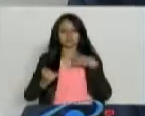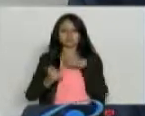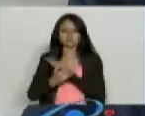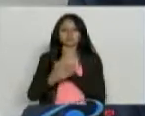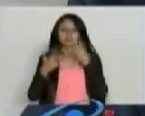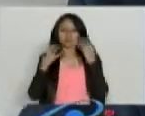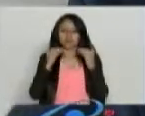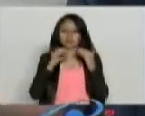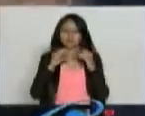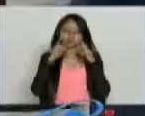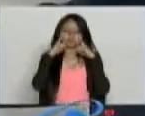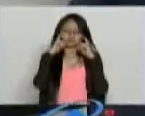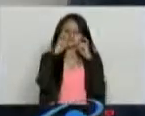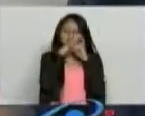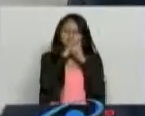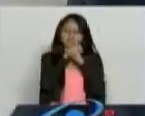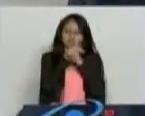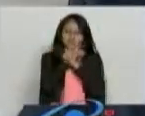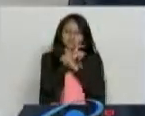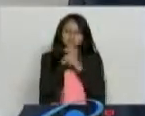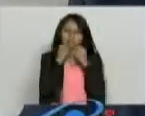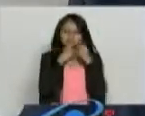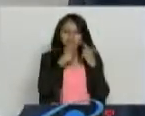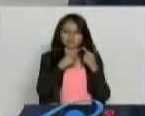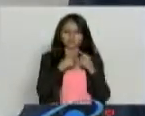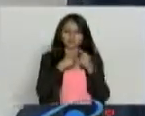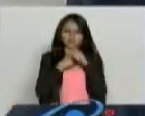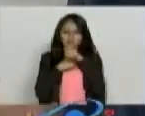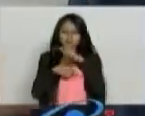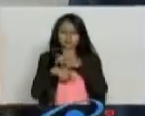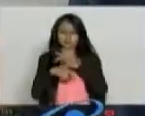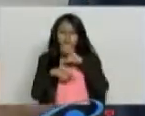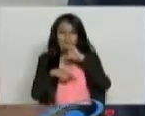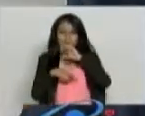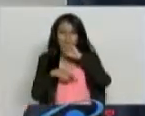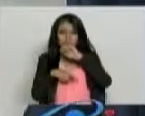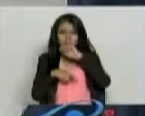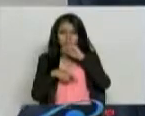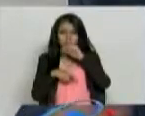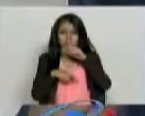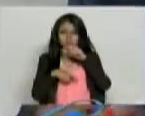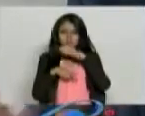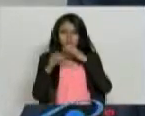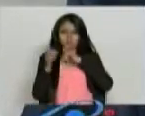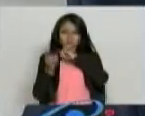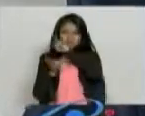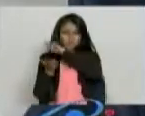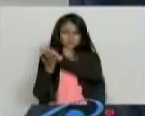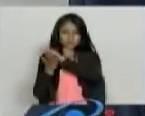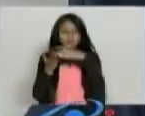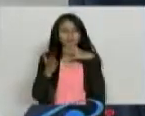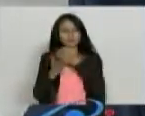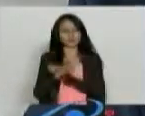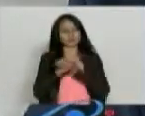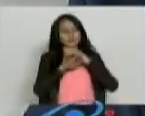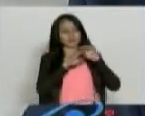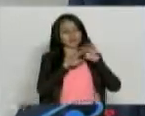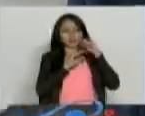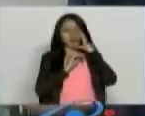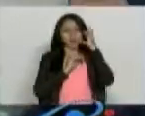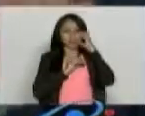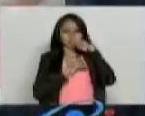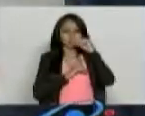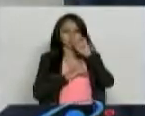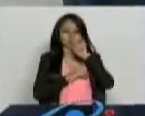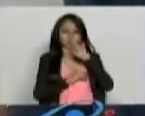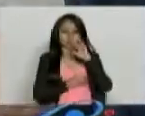meditación, cuando el doctor Jorge Enrique Rojas estaba de viaje, trajimos a Mauricio Nado, experto en meditación aquí en Manizales, y en